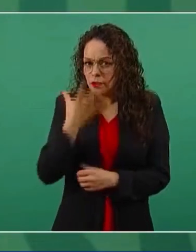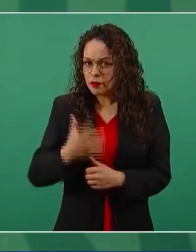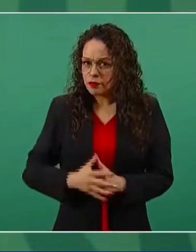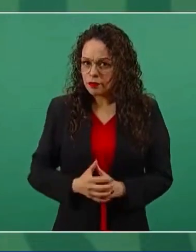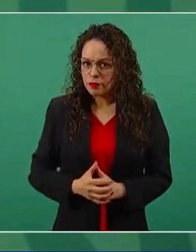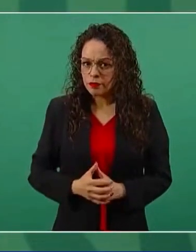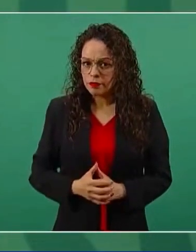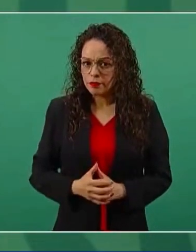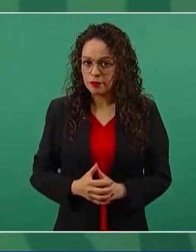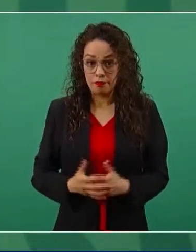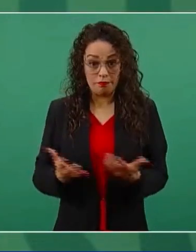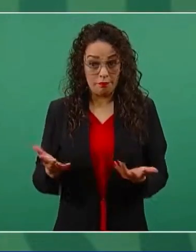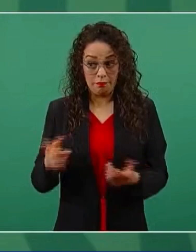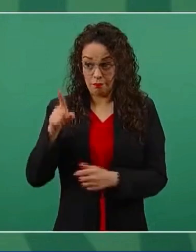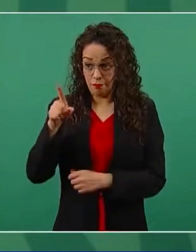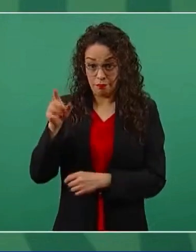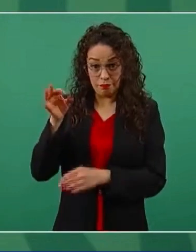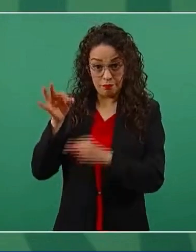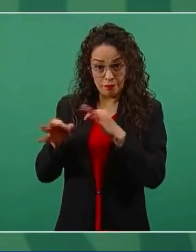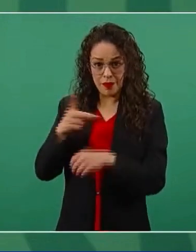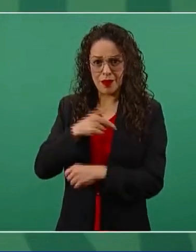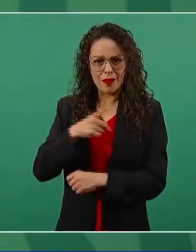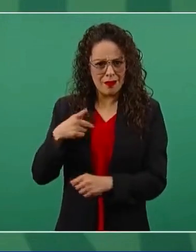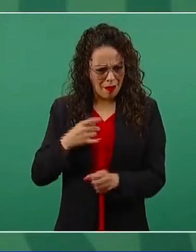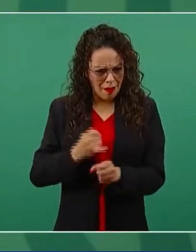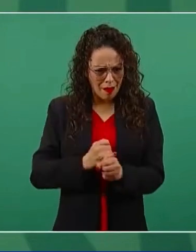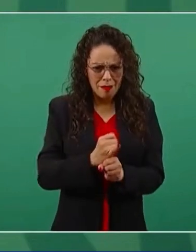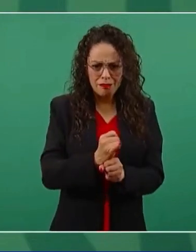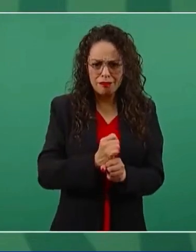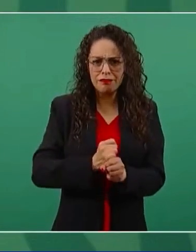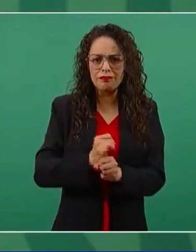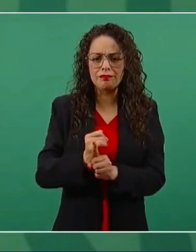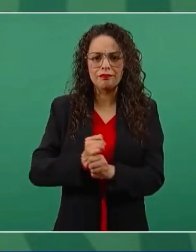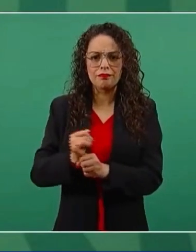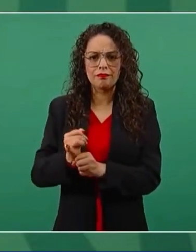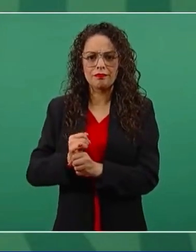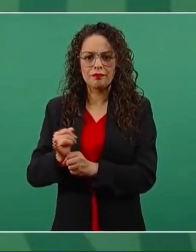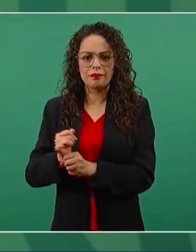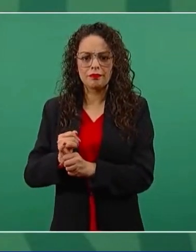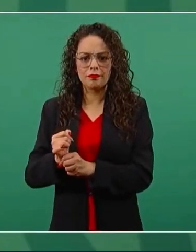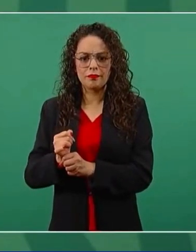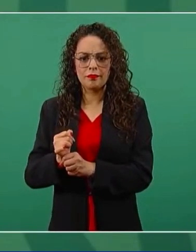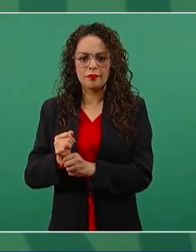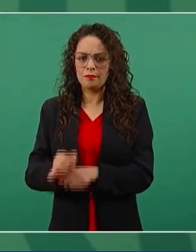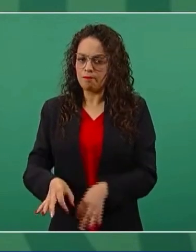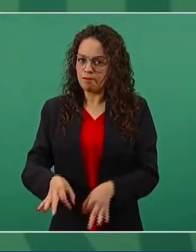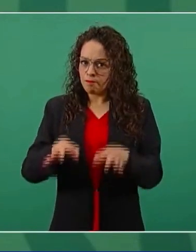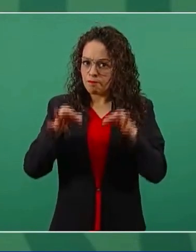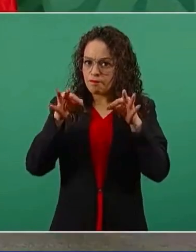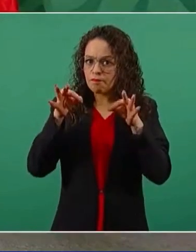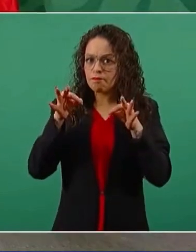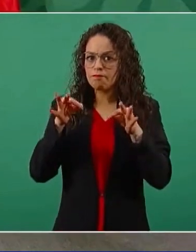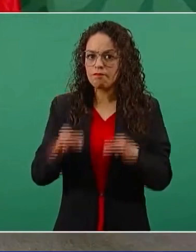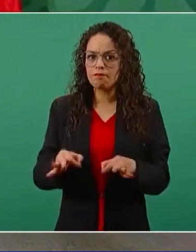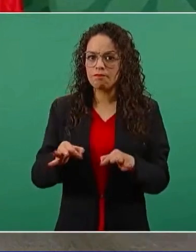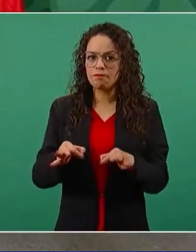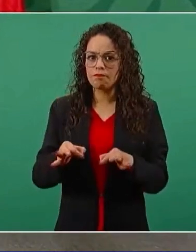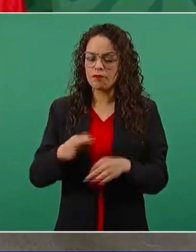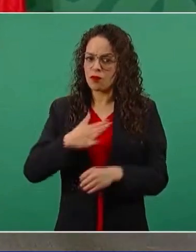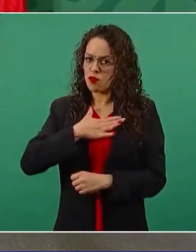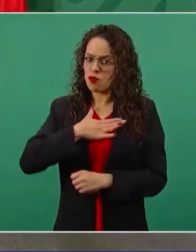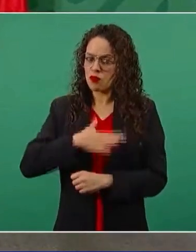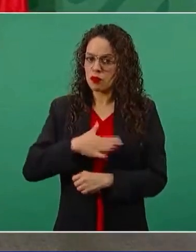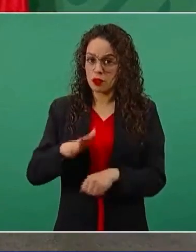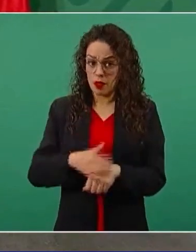que investigue la Fiscalía y que se aplique la ley, es delito